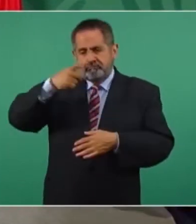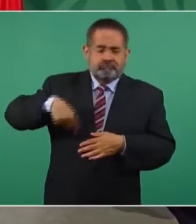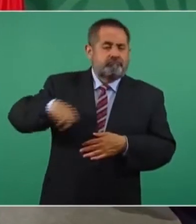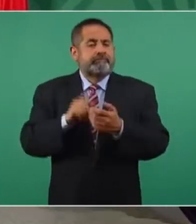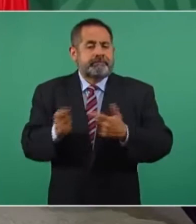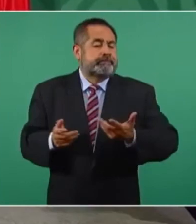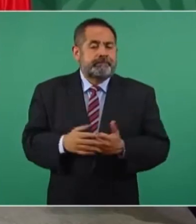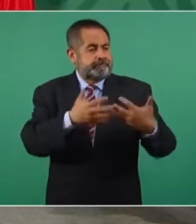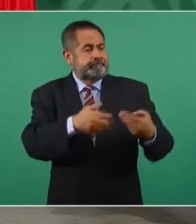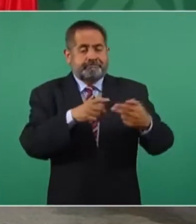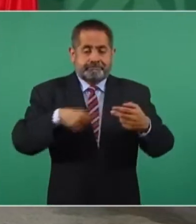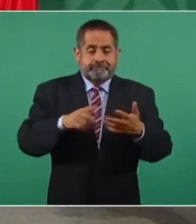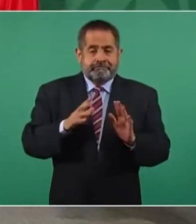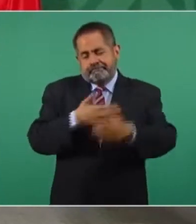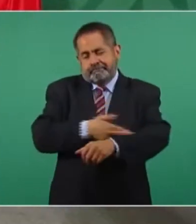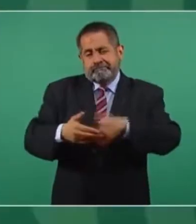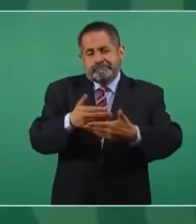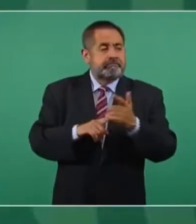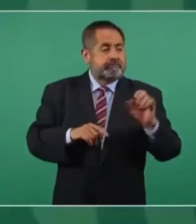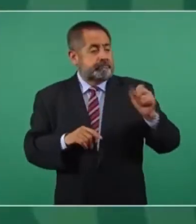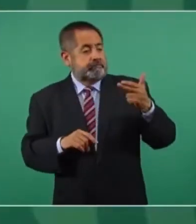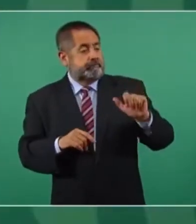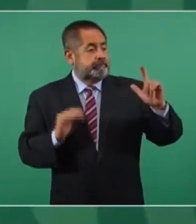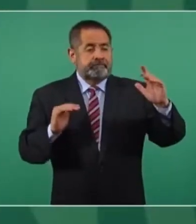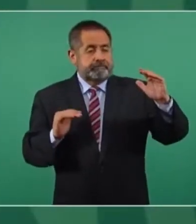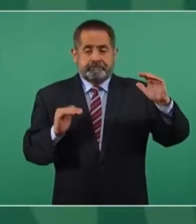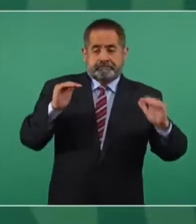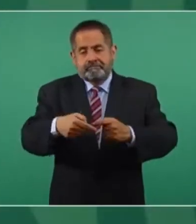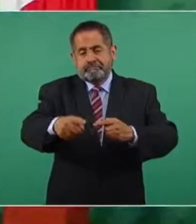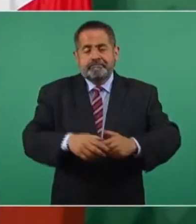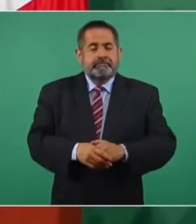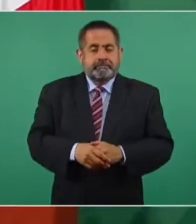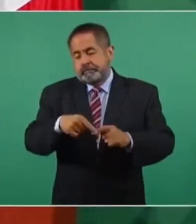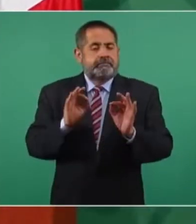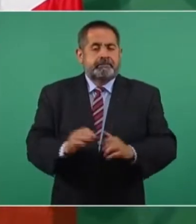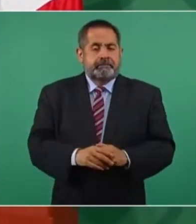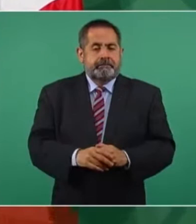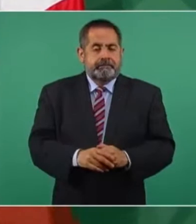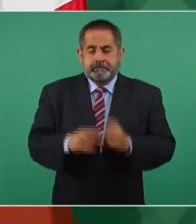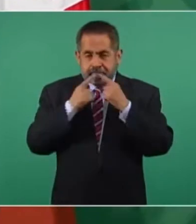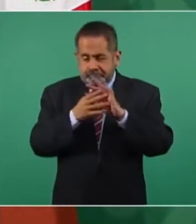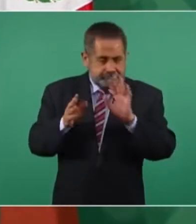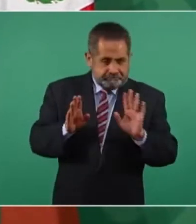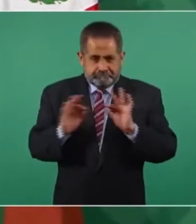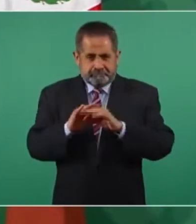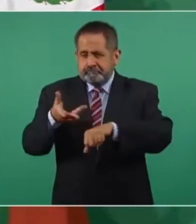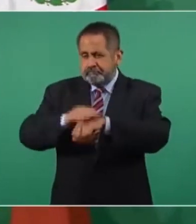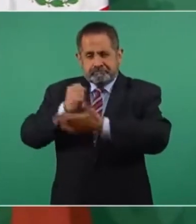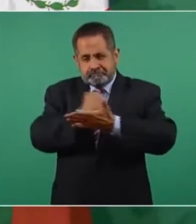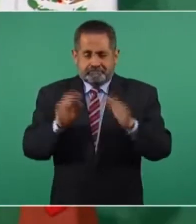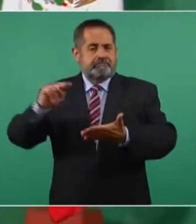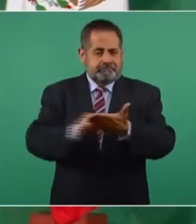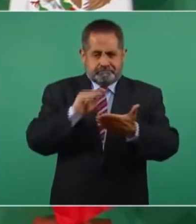propiedad de la refinería. O está en proceso de que esto pueda concluirse una vez que se tengan los permisos,